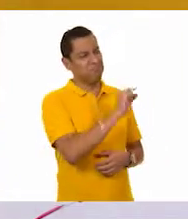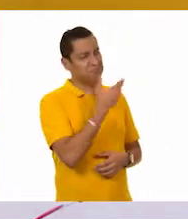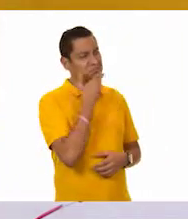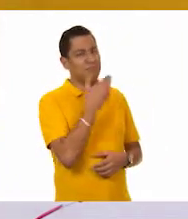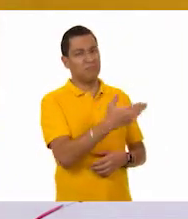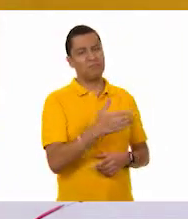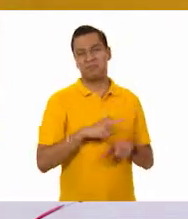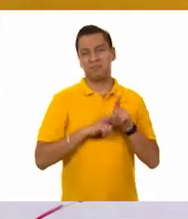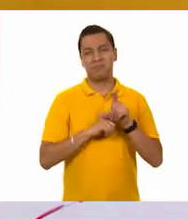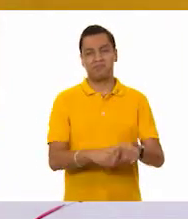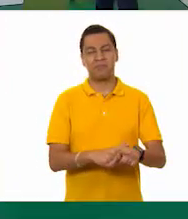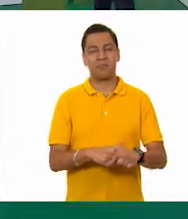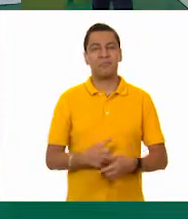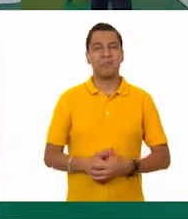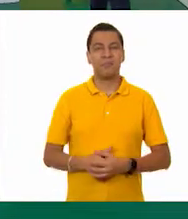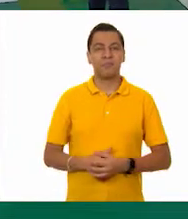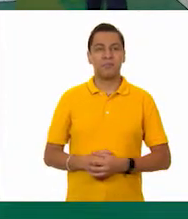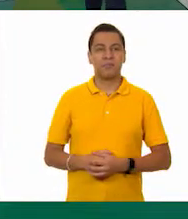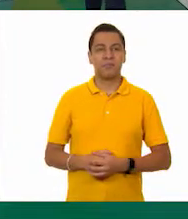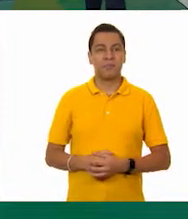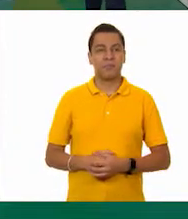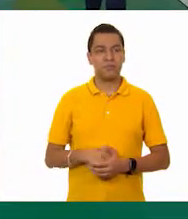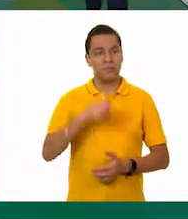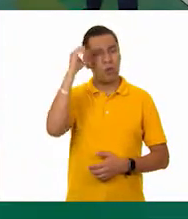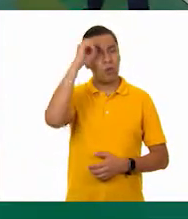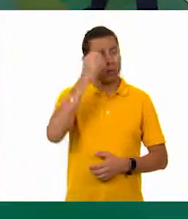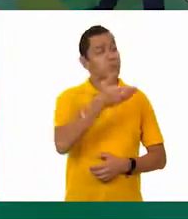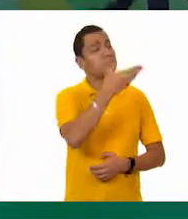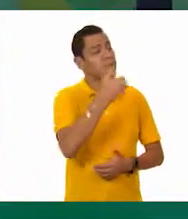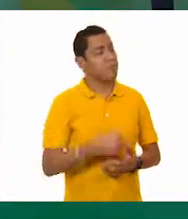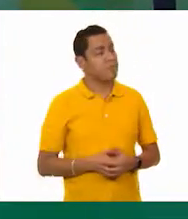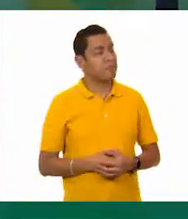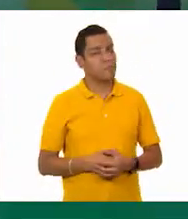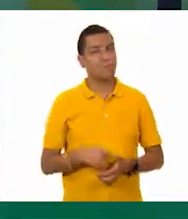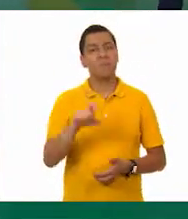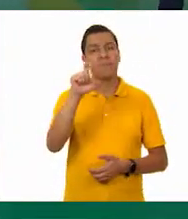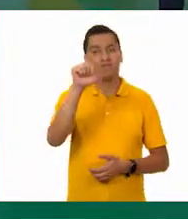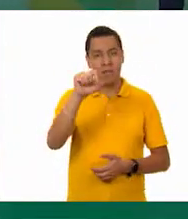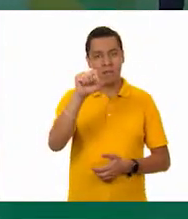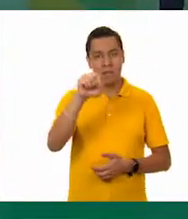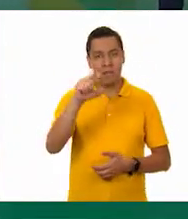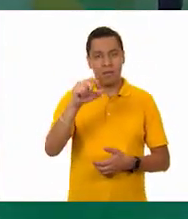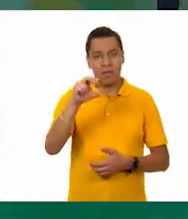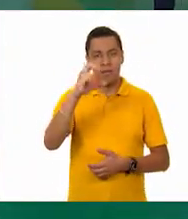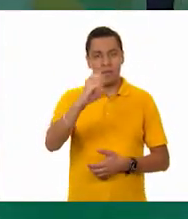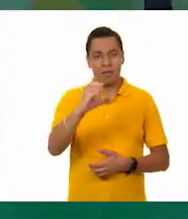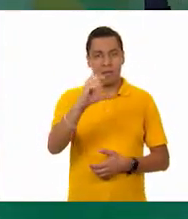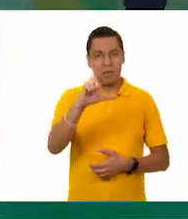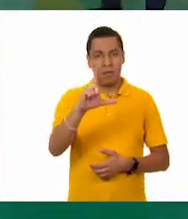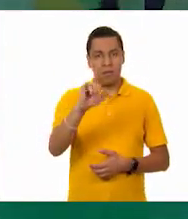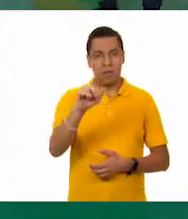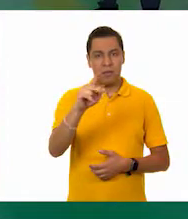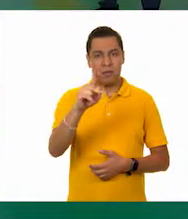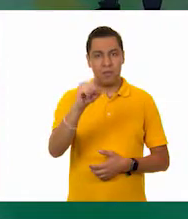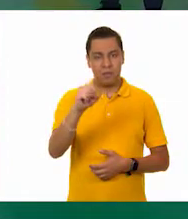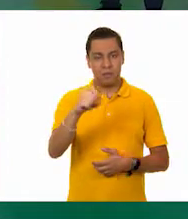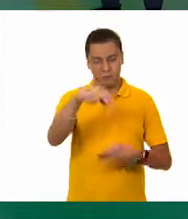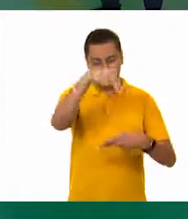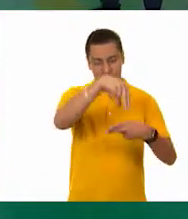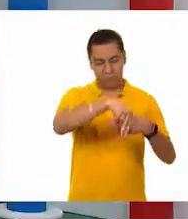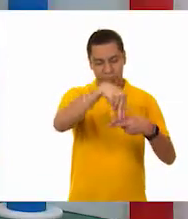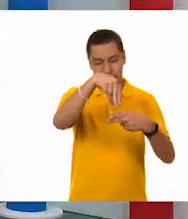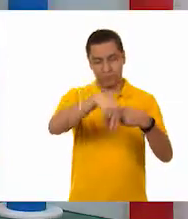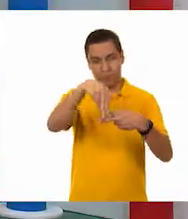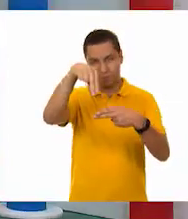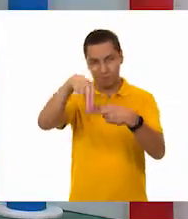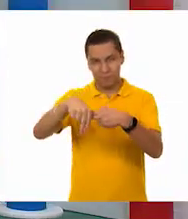monedas. Eso está bien. ¿Y Oscar? Yo diría, pues, que los 20 clips otra vez. ¿Los 20 clips? Sí. Ok, vamos a empezar. Vamos a